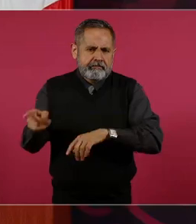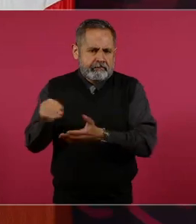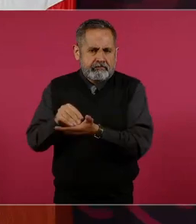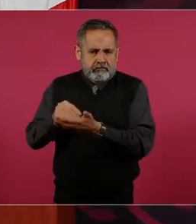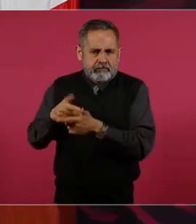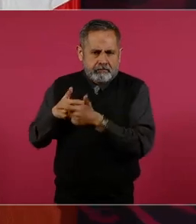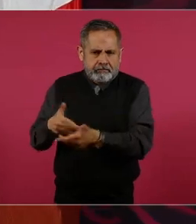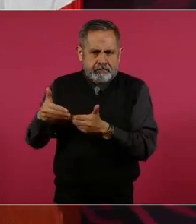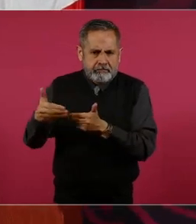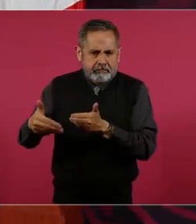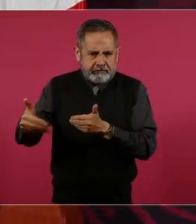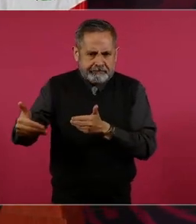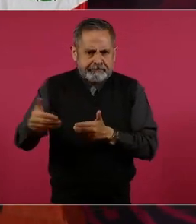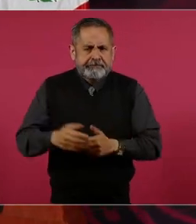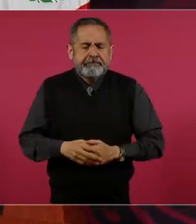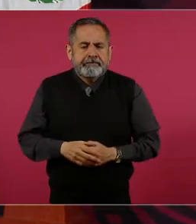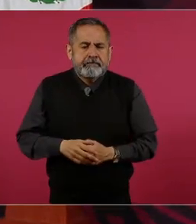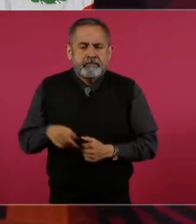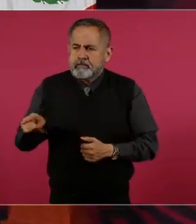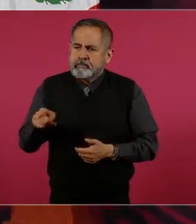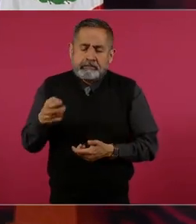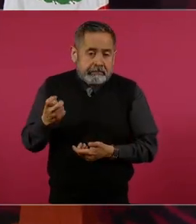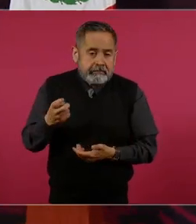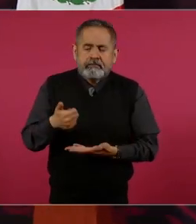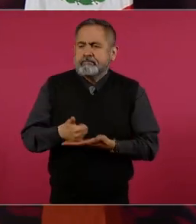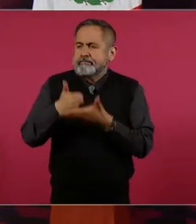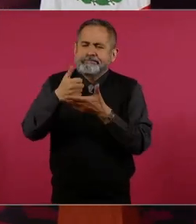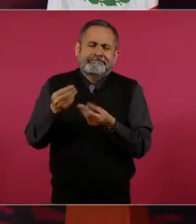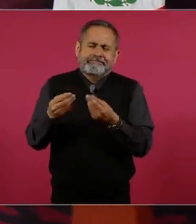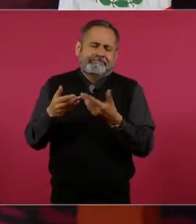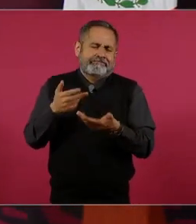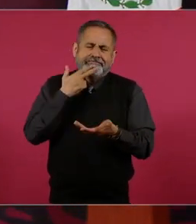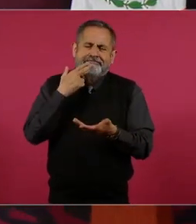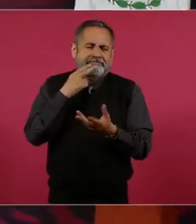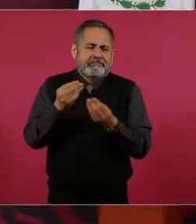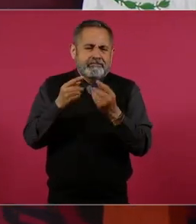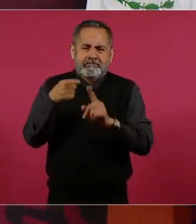eso ayuda mucho, ahí está la clave.